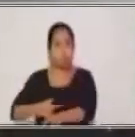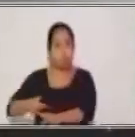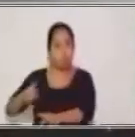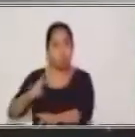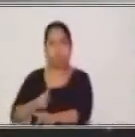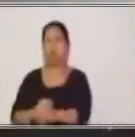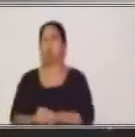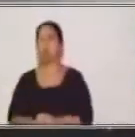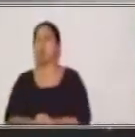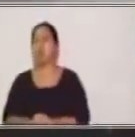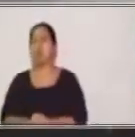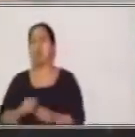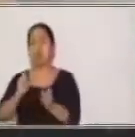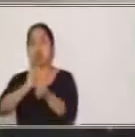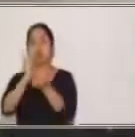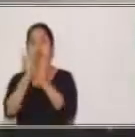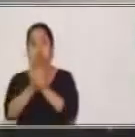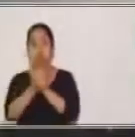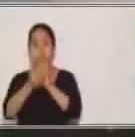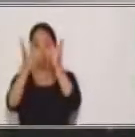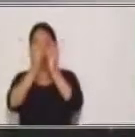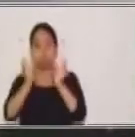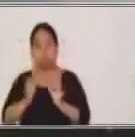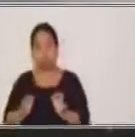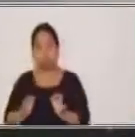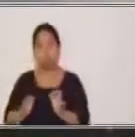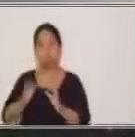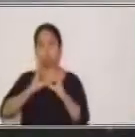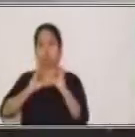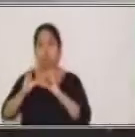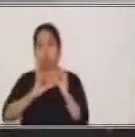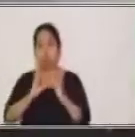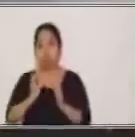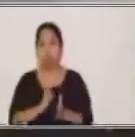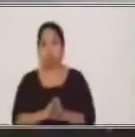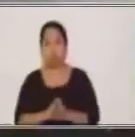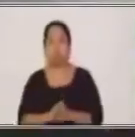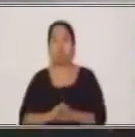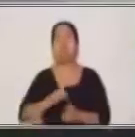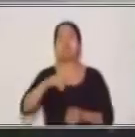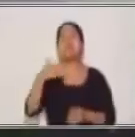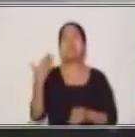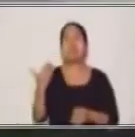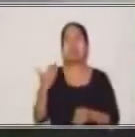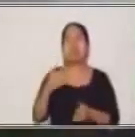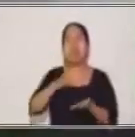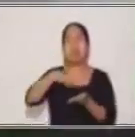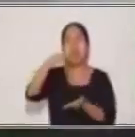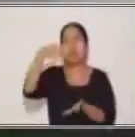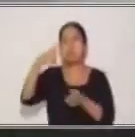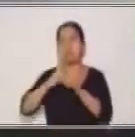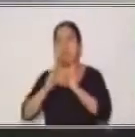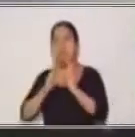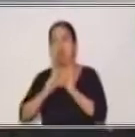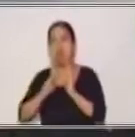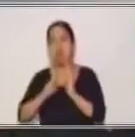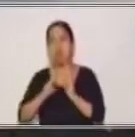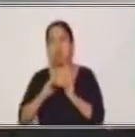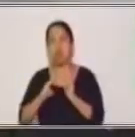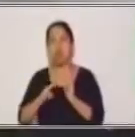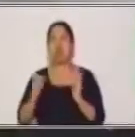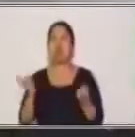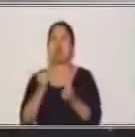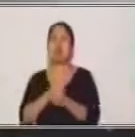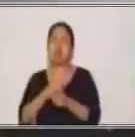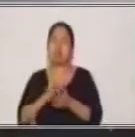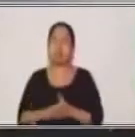porque en diferentes países en donde se habla el idioma español, pues utilizan ya